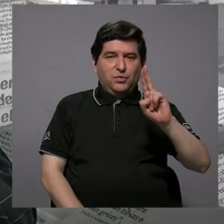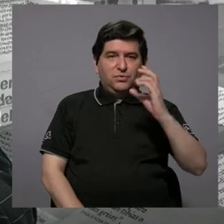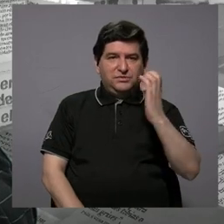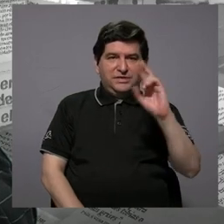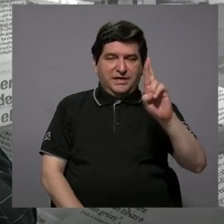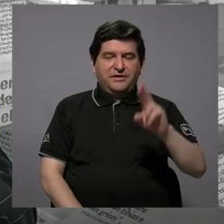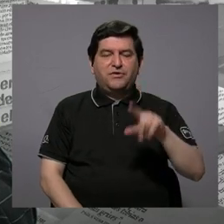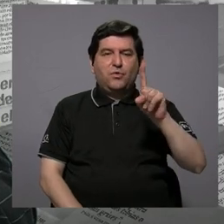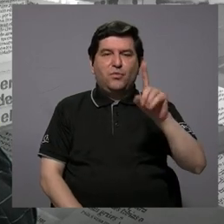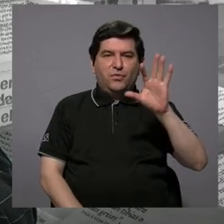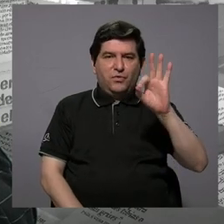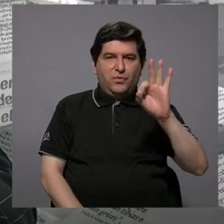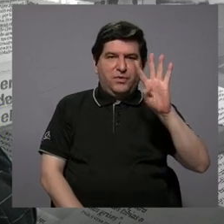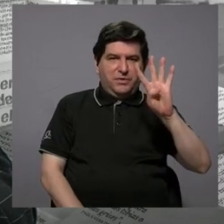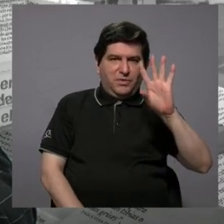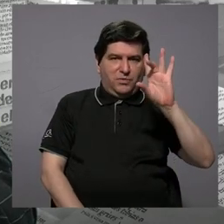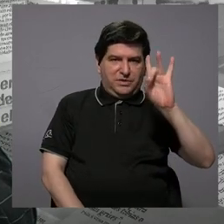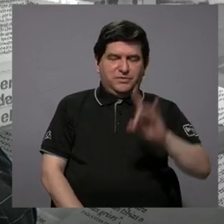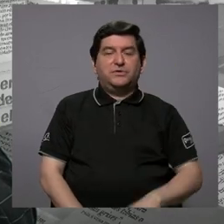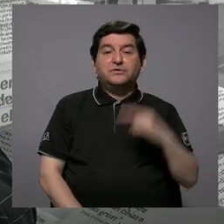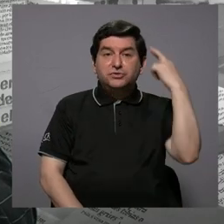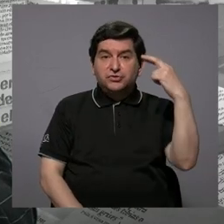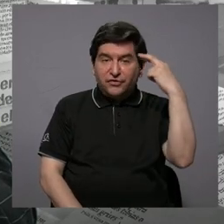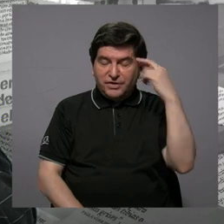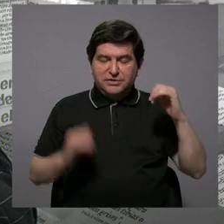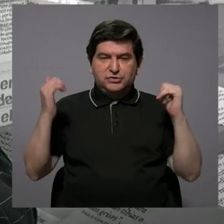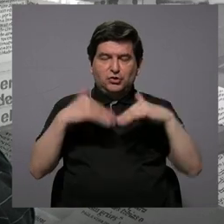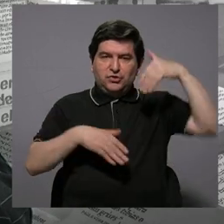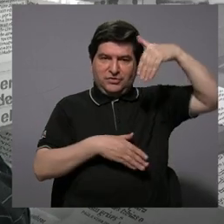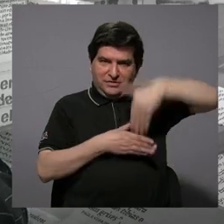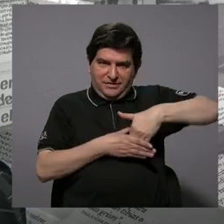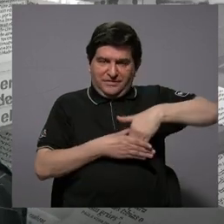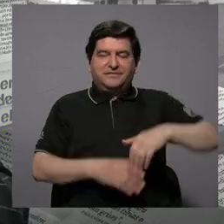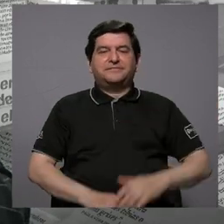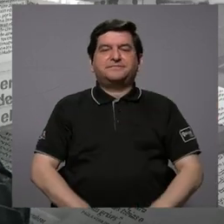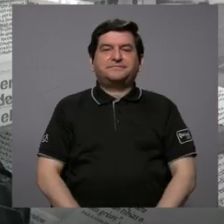Rica en 1948 a raíz de la guerra civil.